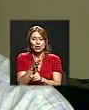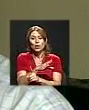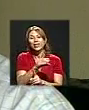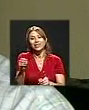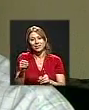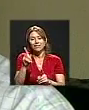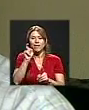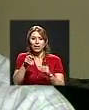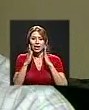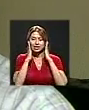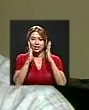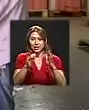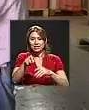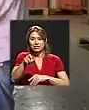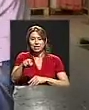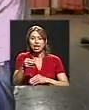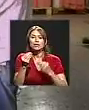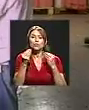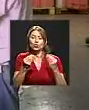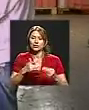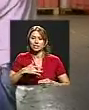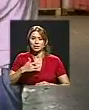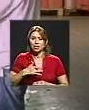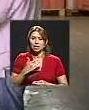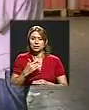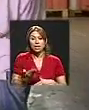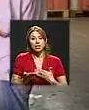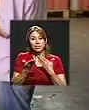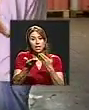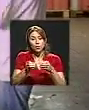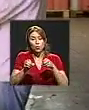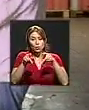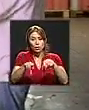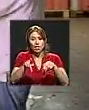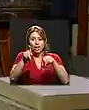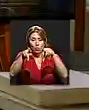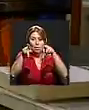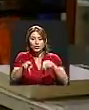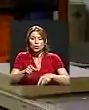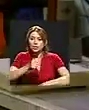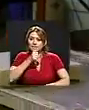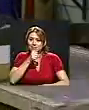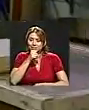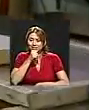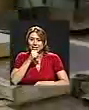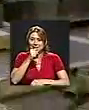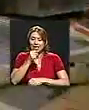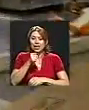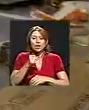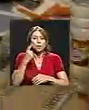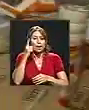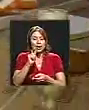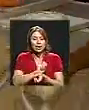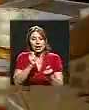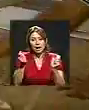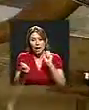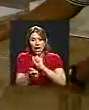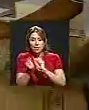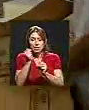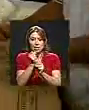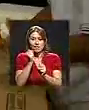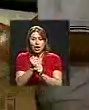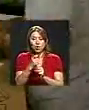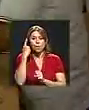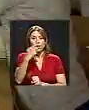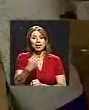de necesidades que son muy sentidas. Darle la oportunidad a una persona que está en edad de pensionarse, de cambiar de trabajo, de que tenga